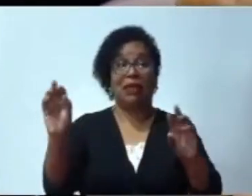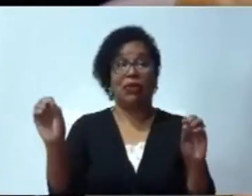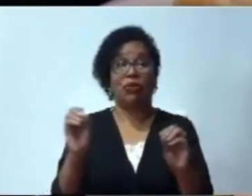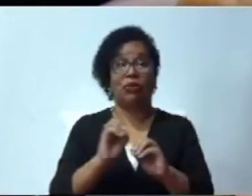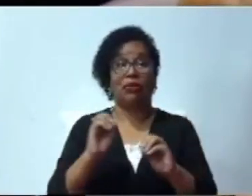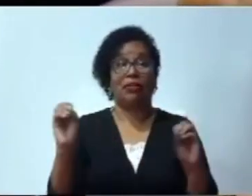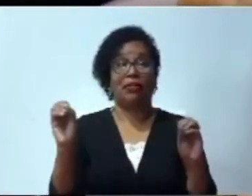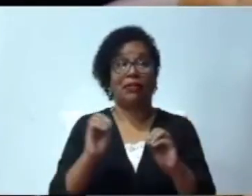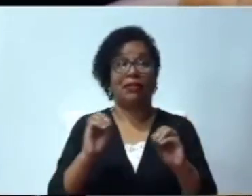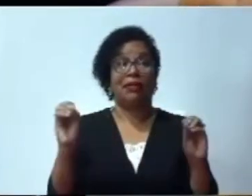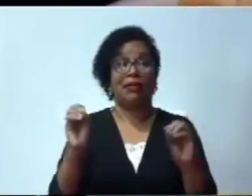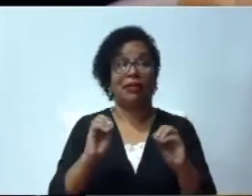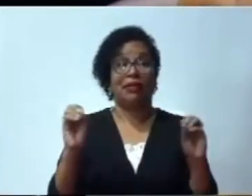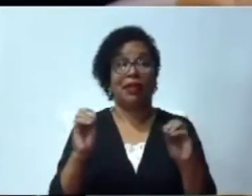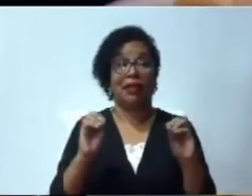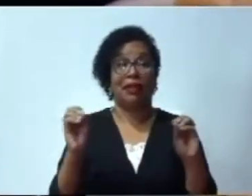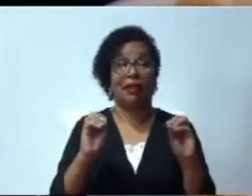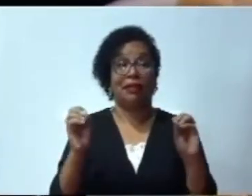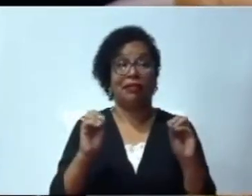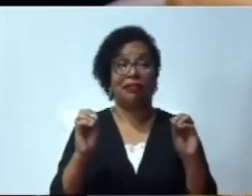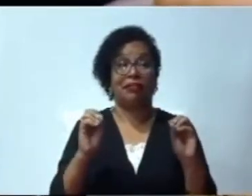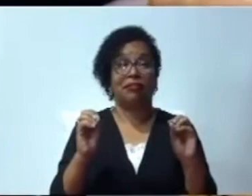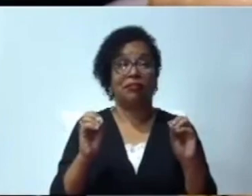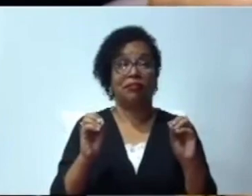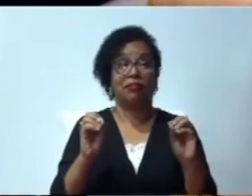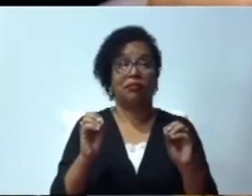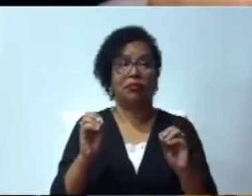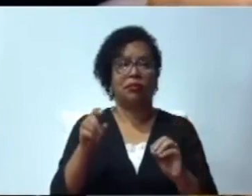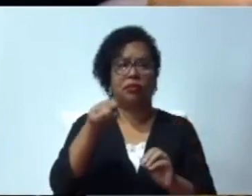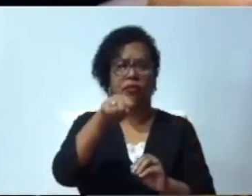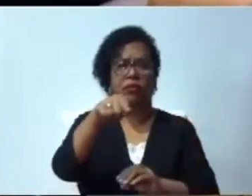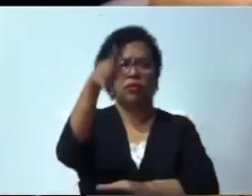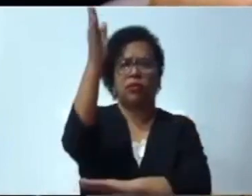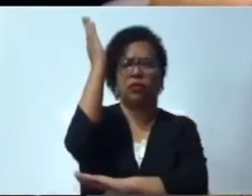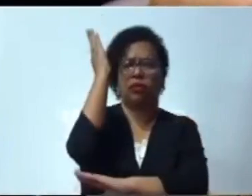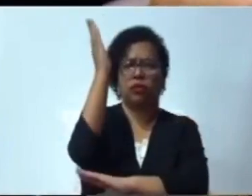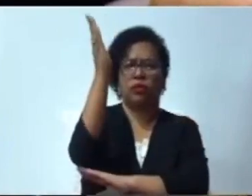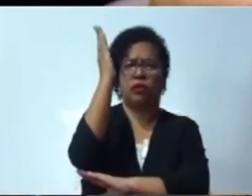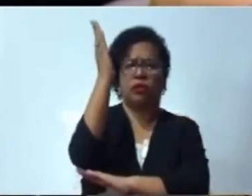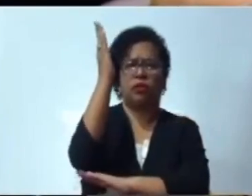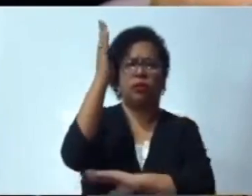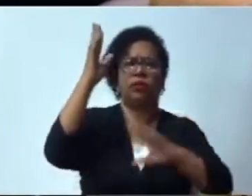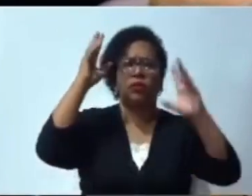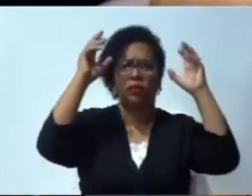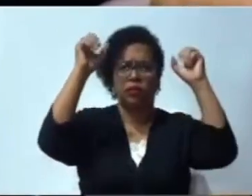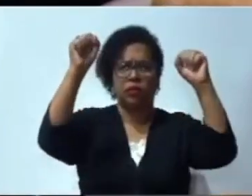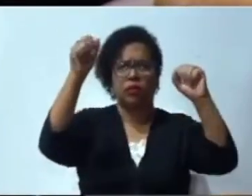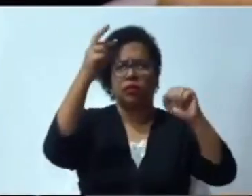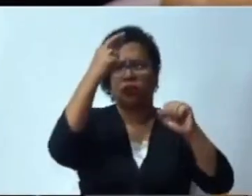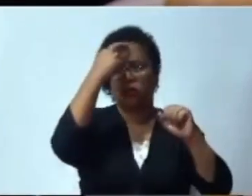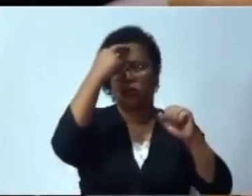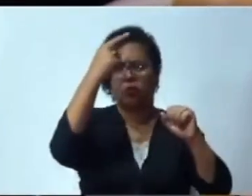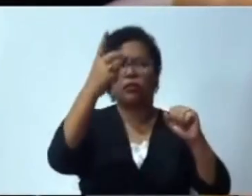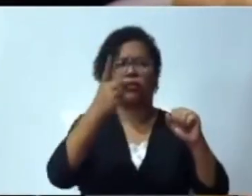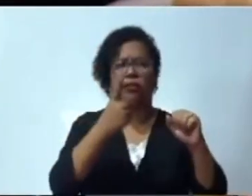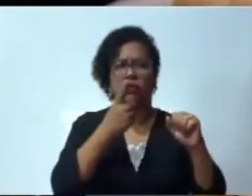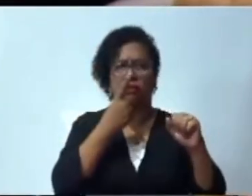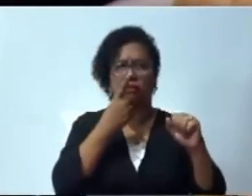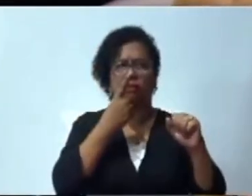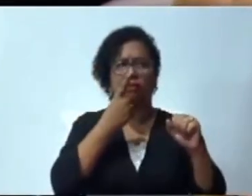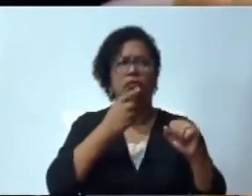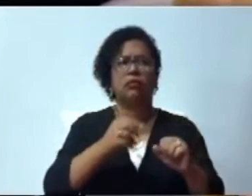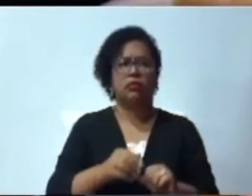delusió el discurso del señor Presidente de la República. Eso es inaceptable y esperamos